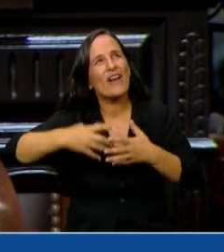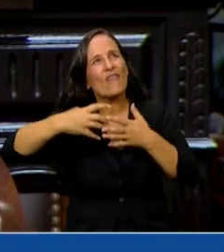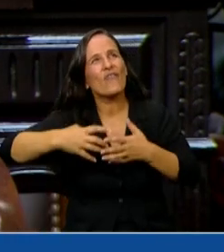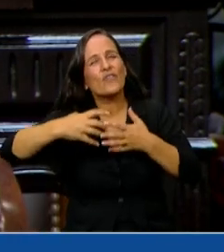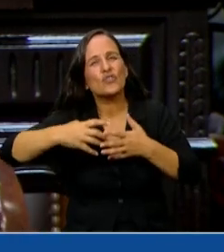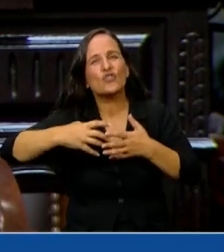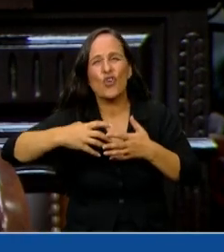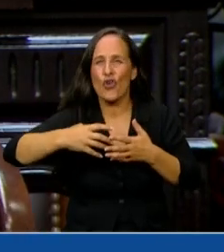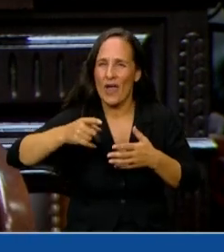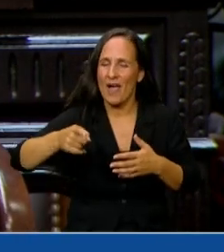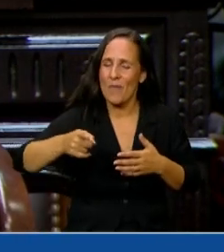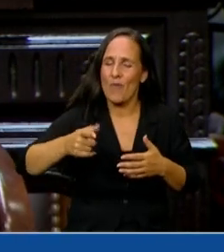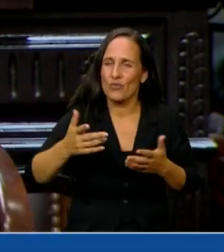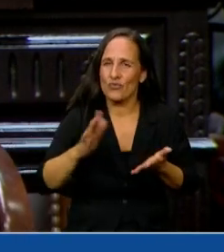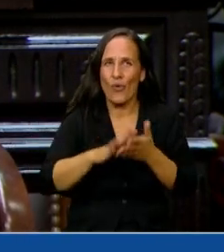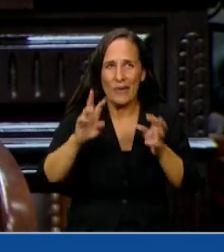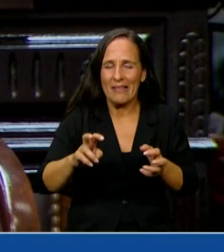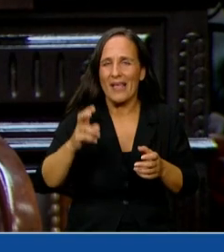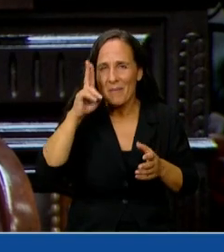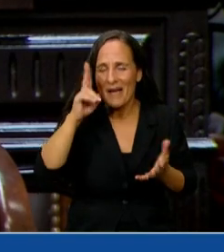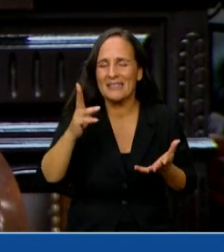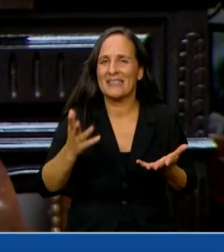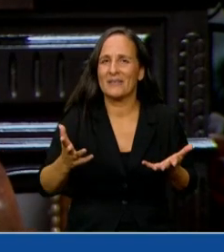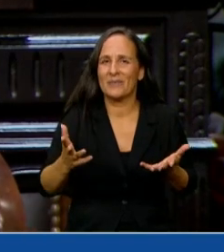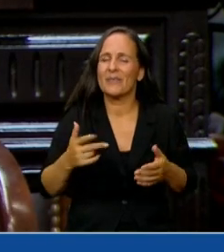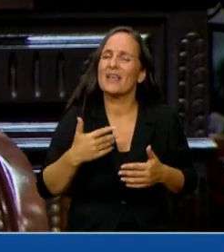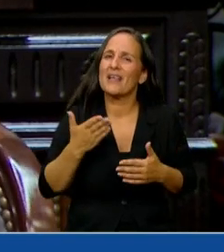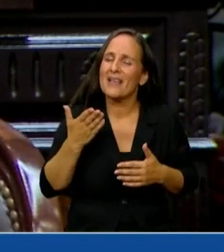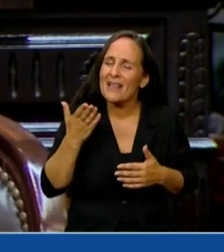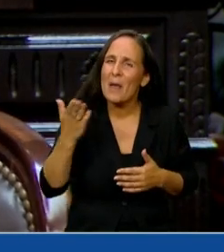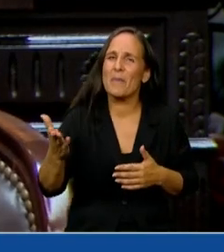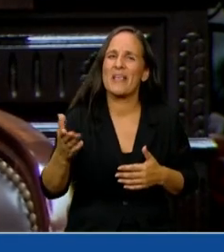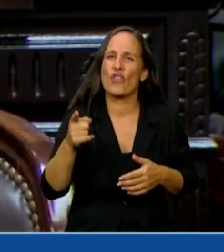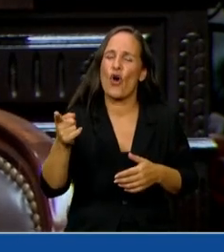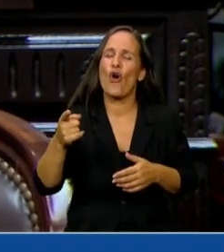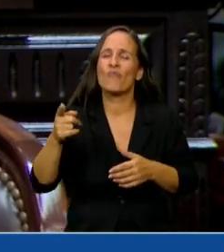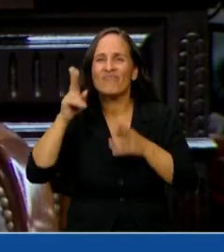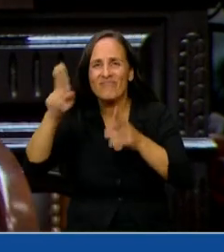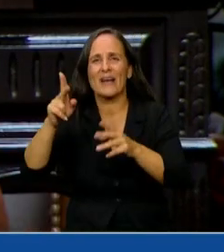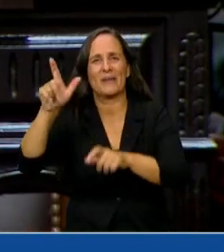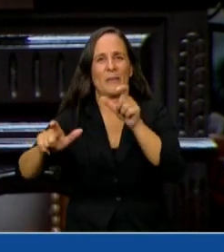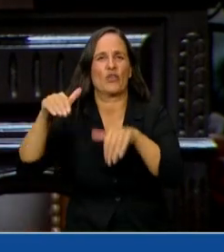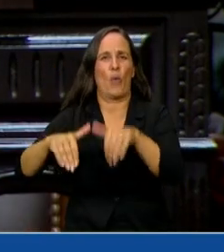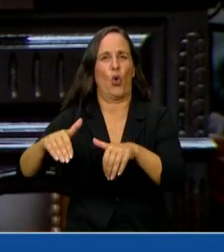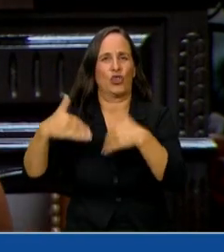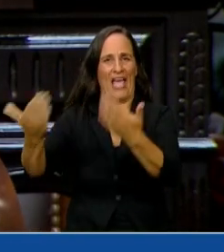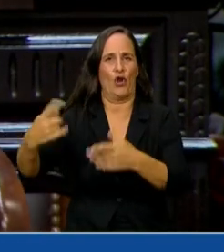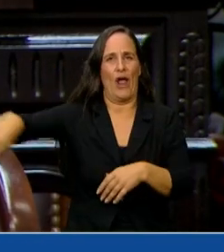con el que empezaba a hablar, es que sean honestos y dignos con sus votantes. Usted dijo algo que